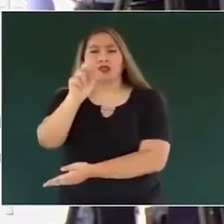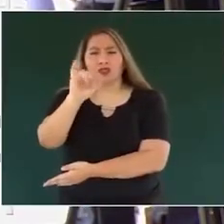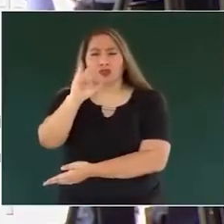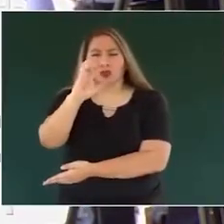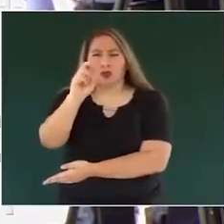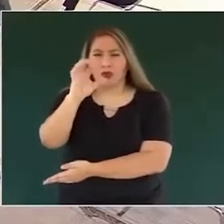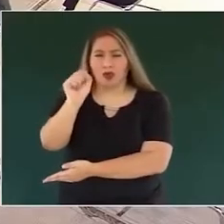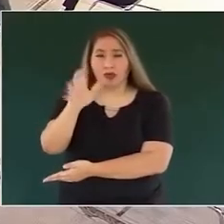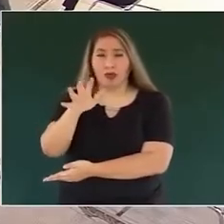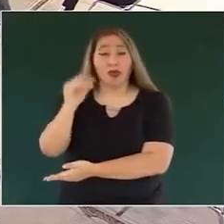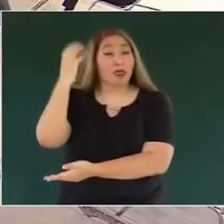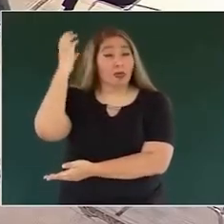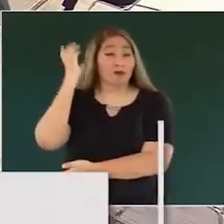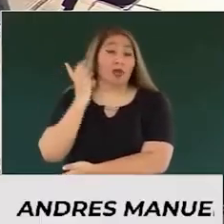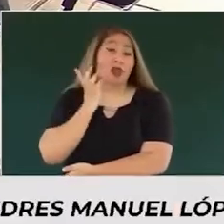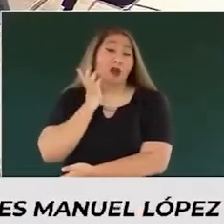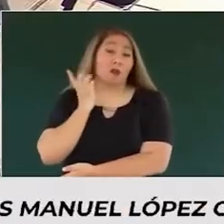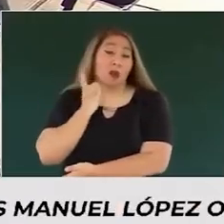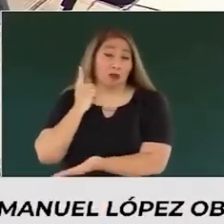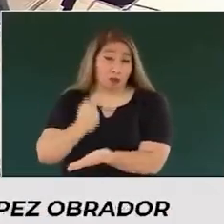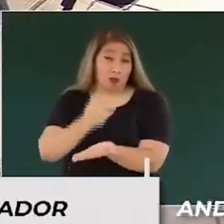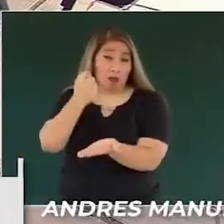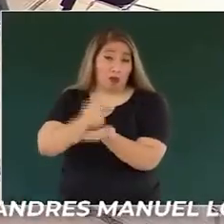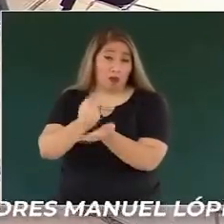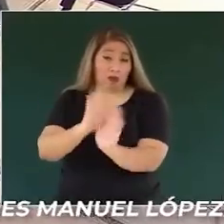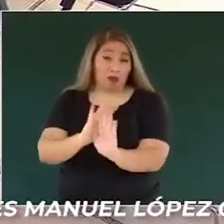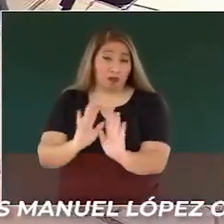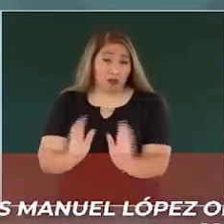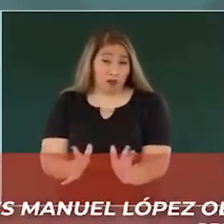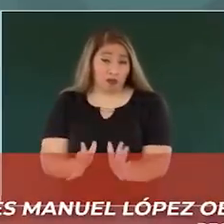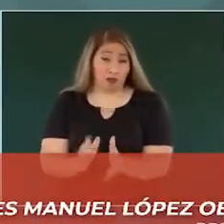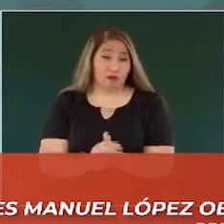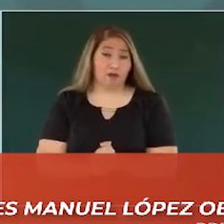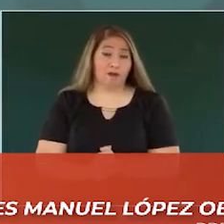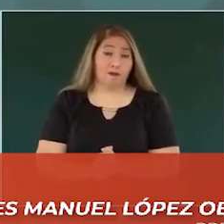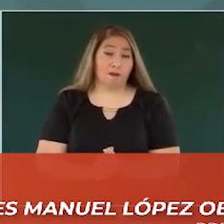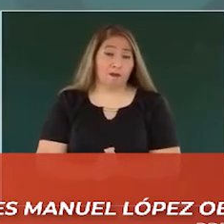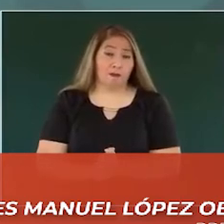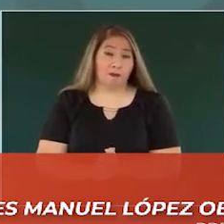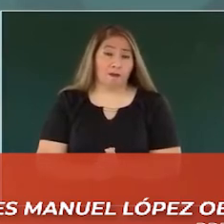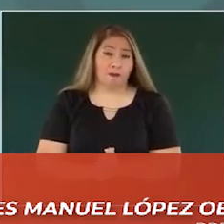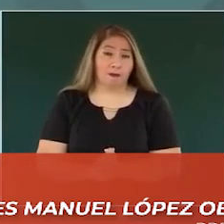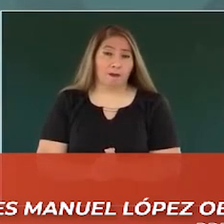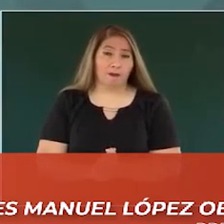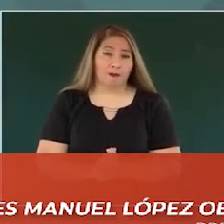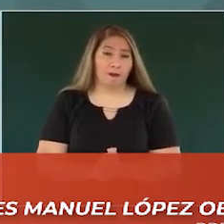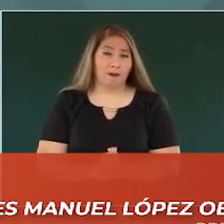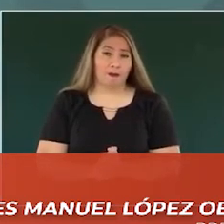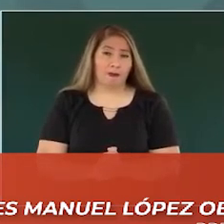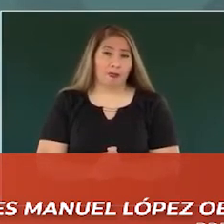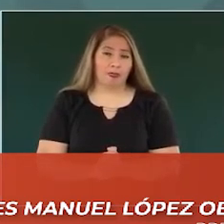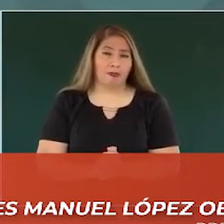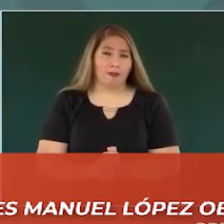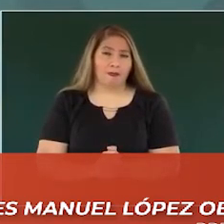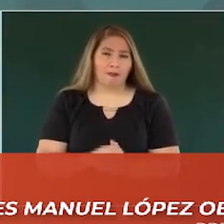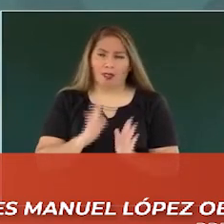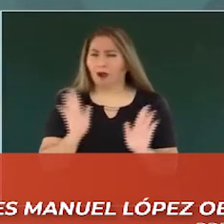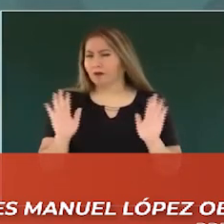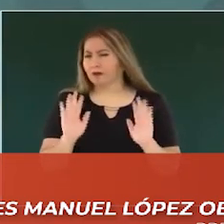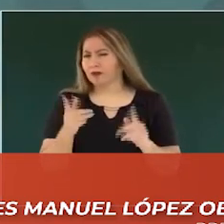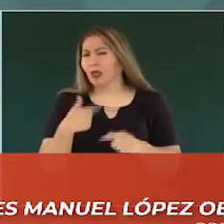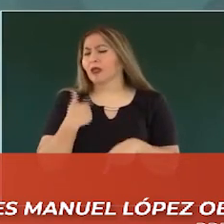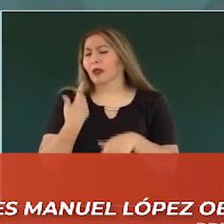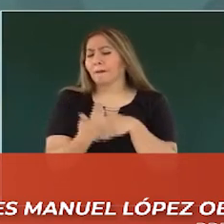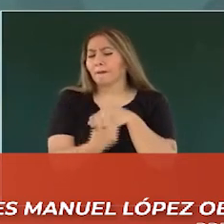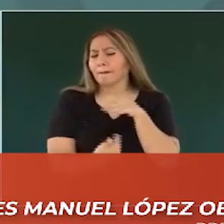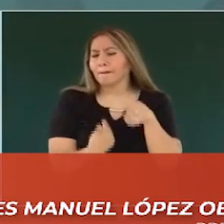Ah, bueno, entonces lo que procede ya es lo que la Fiscalía